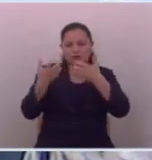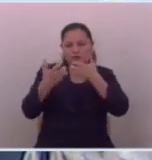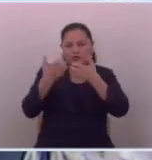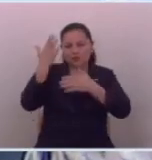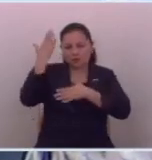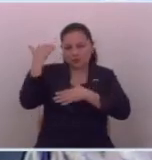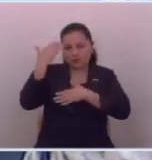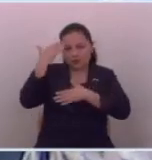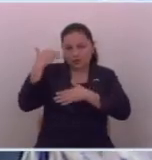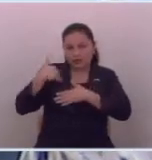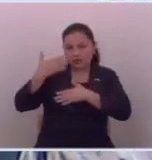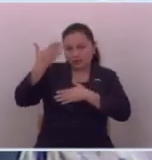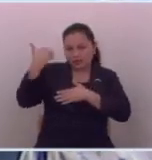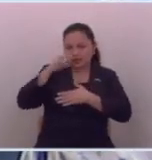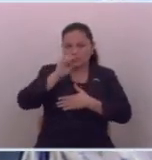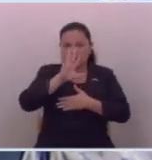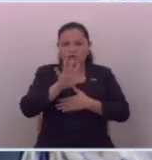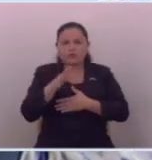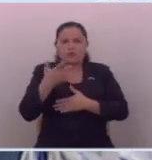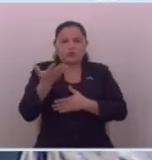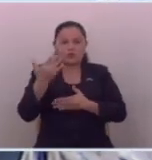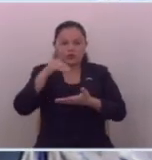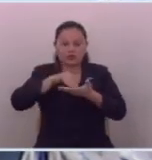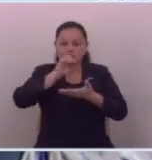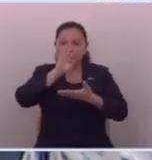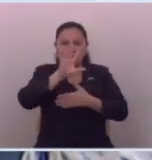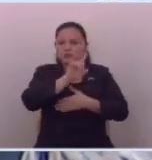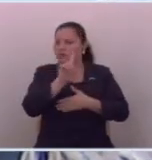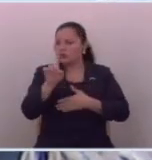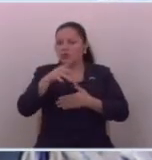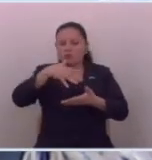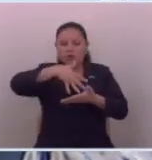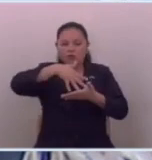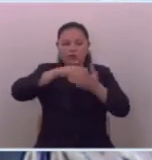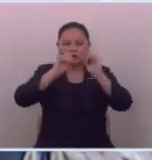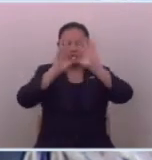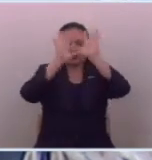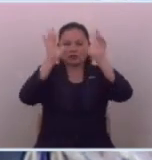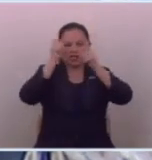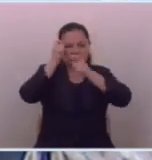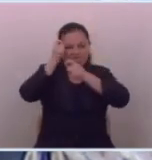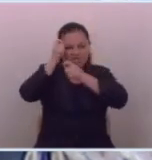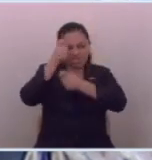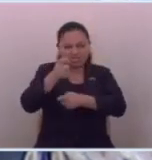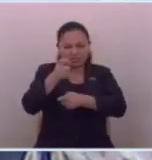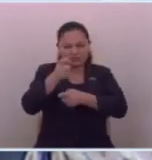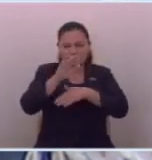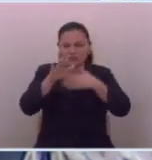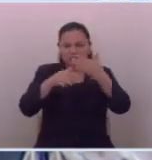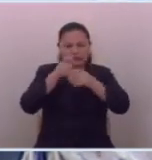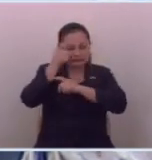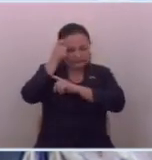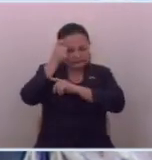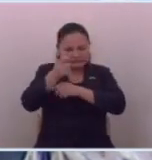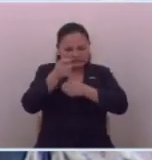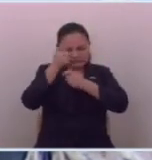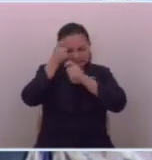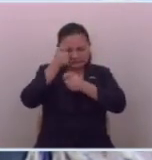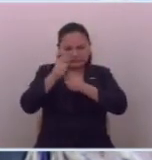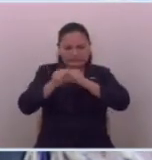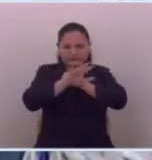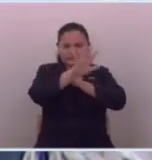antecedido porque ha sido público las denuncias han sido públicas e incluso han